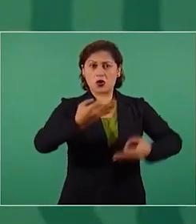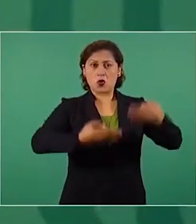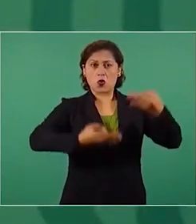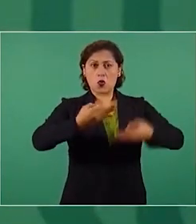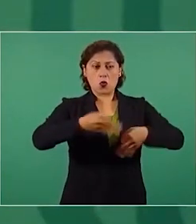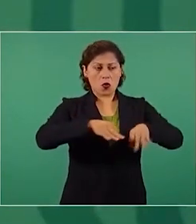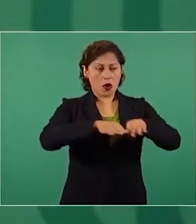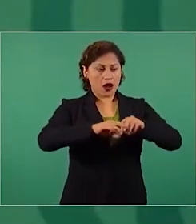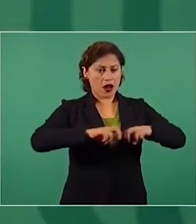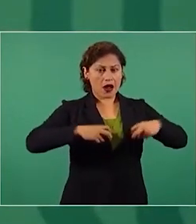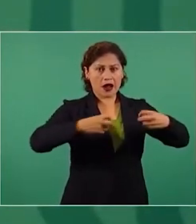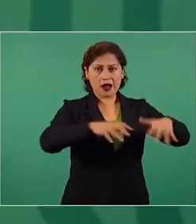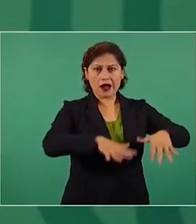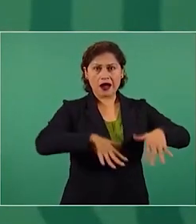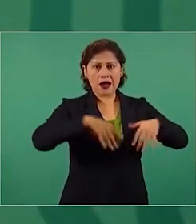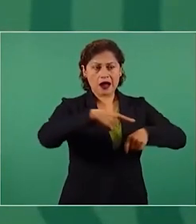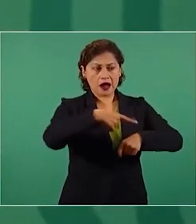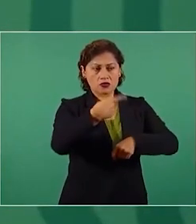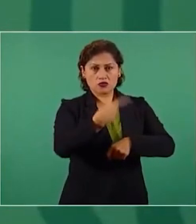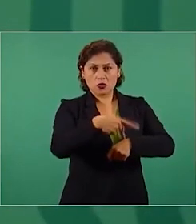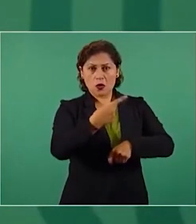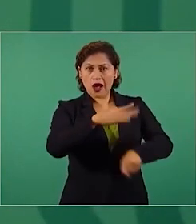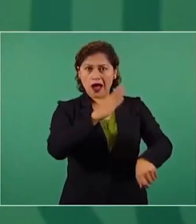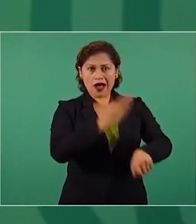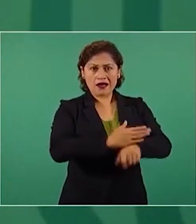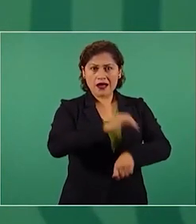nunca se castigaba a un ministro.